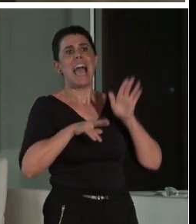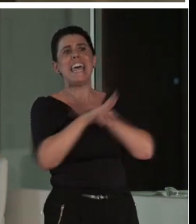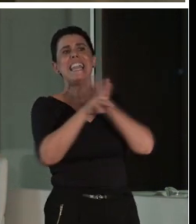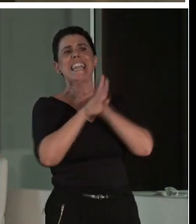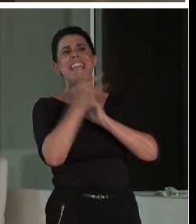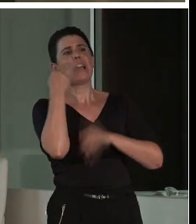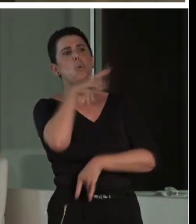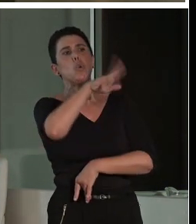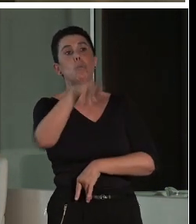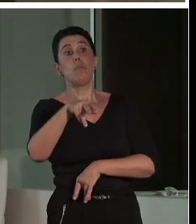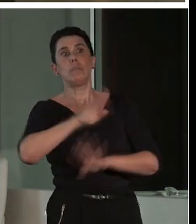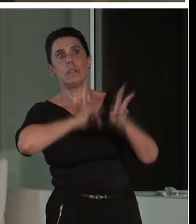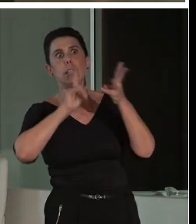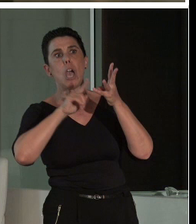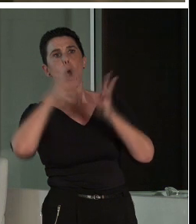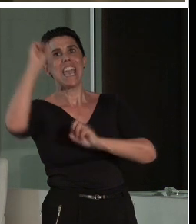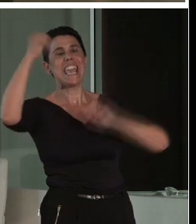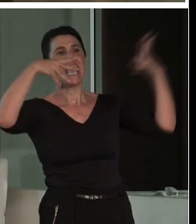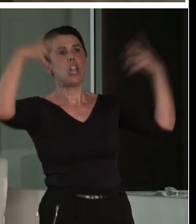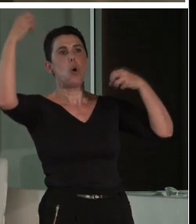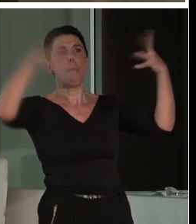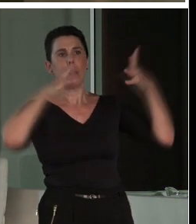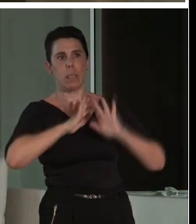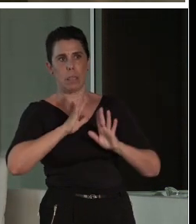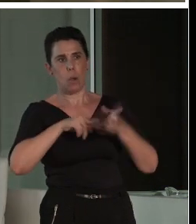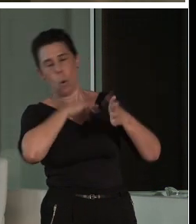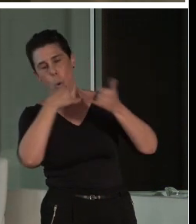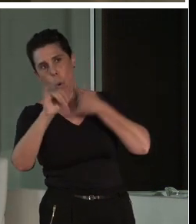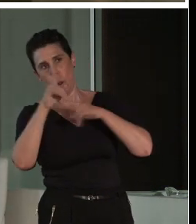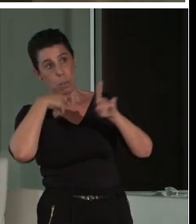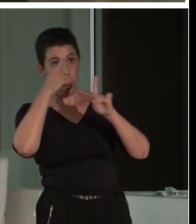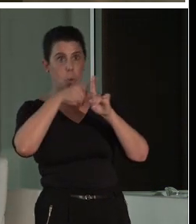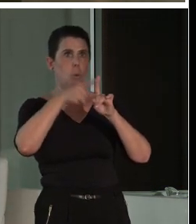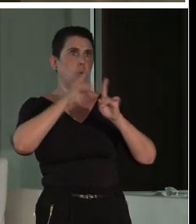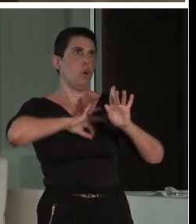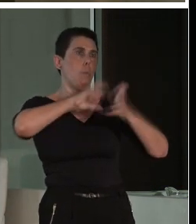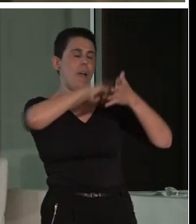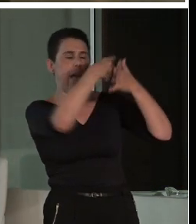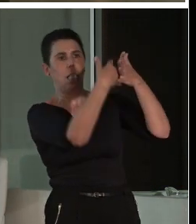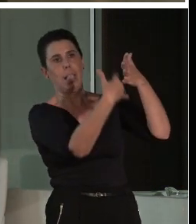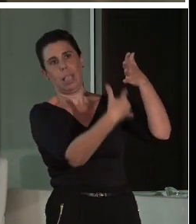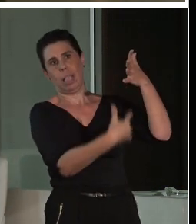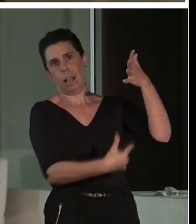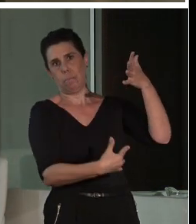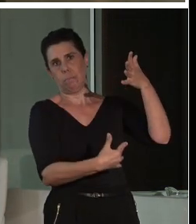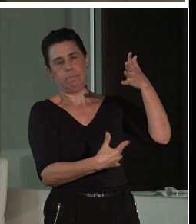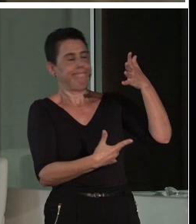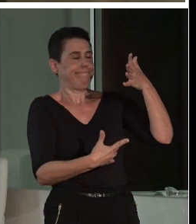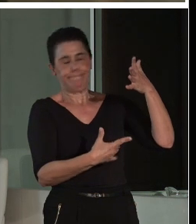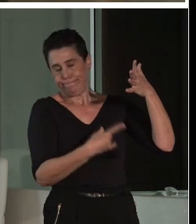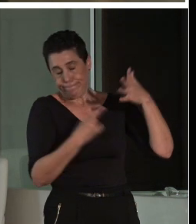iluminación y usos. Podrían ser muchos más, pero teníamos que centrarnos y no…